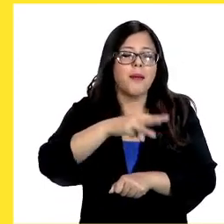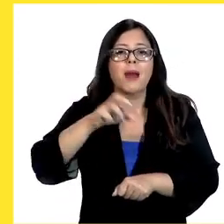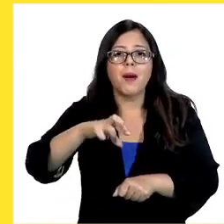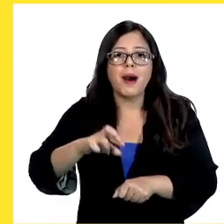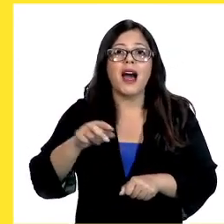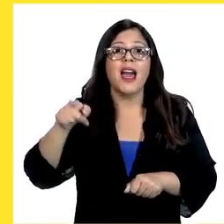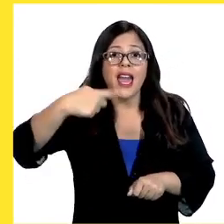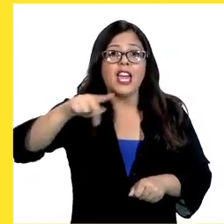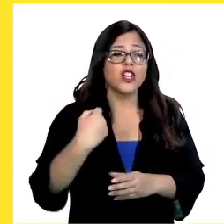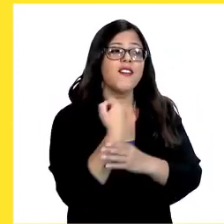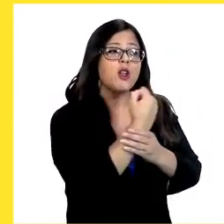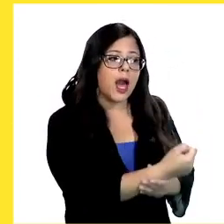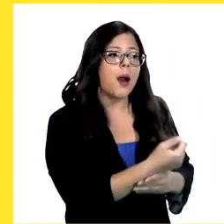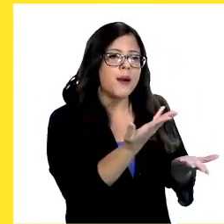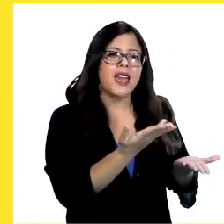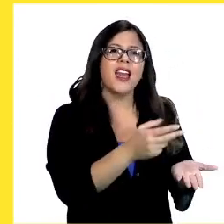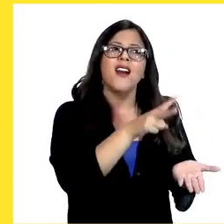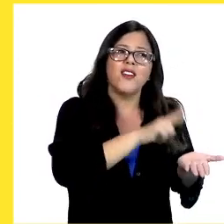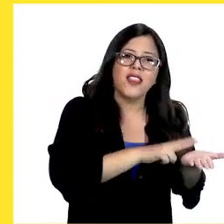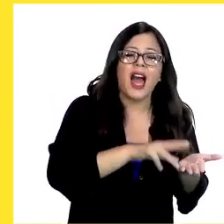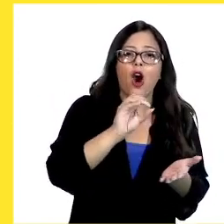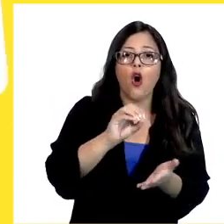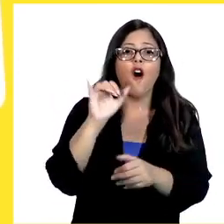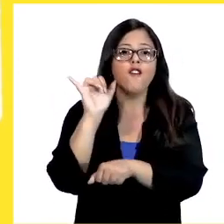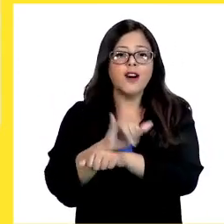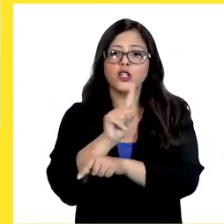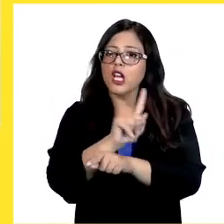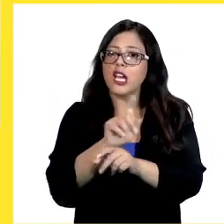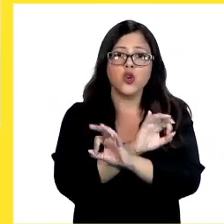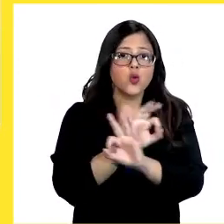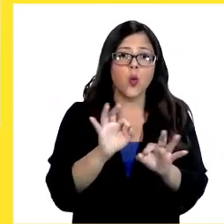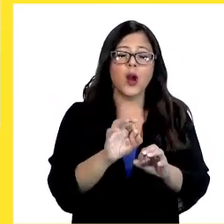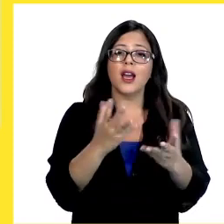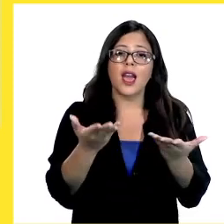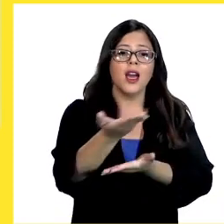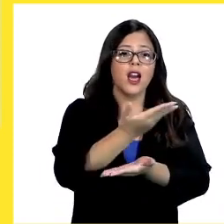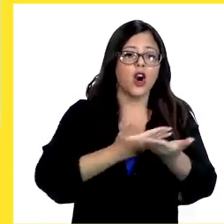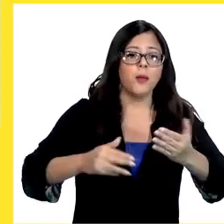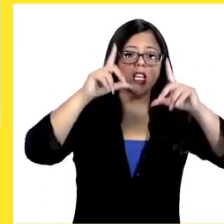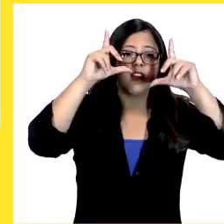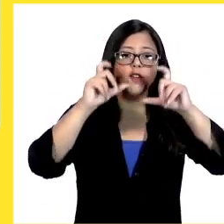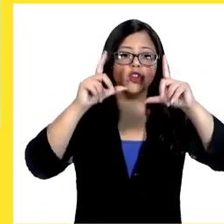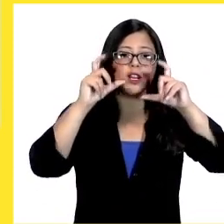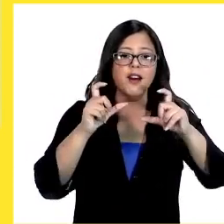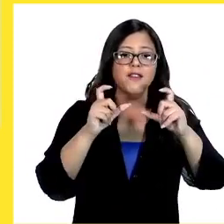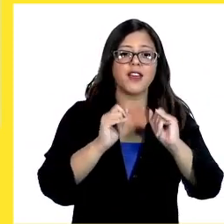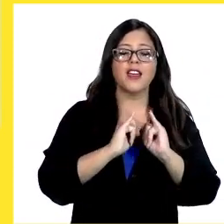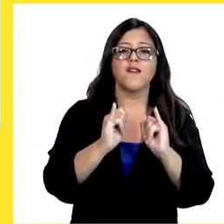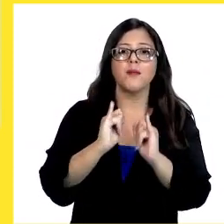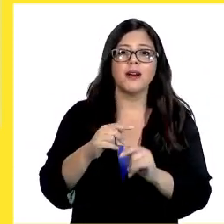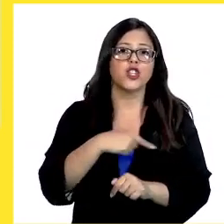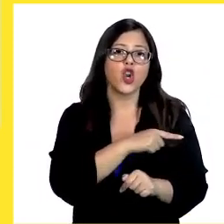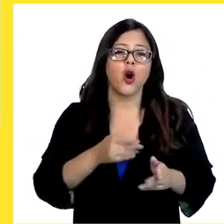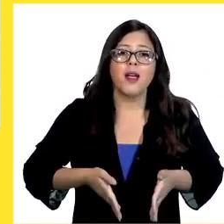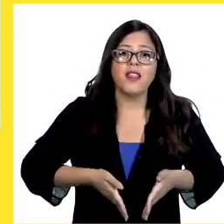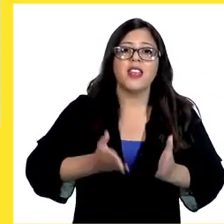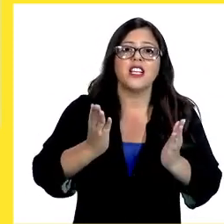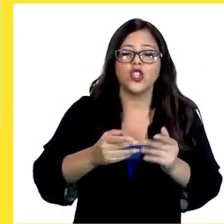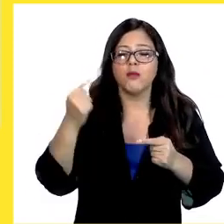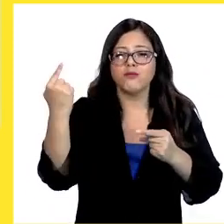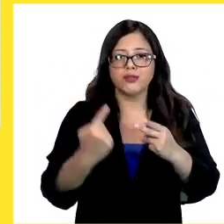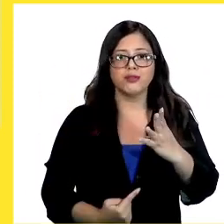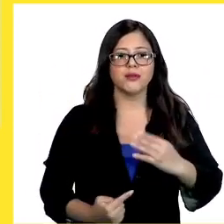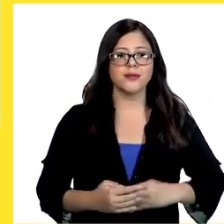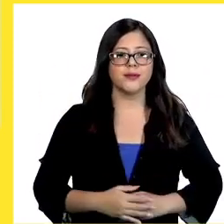pueden ayudar para saber qué es real y qué no. Además, nunca compartas fotos ni información personal con extraños, como tu nombre,